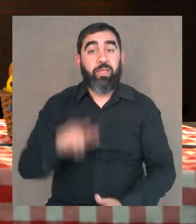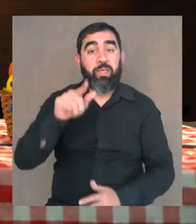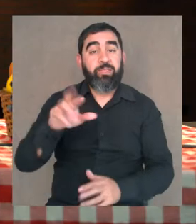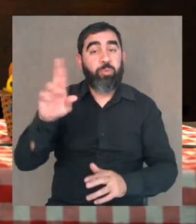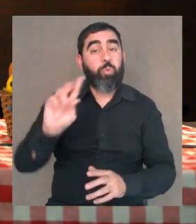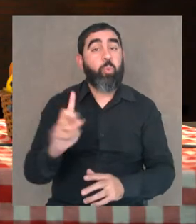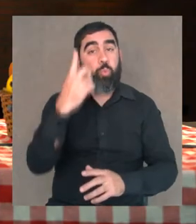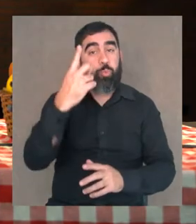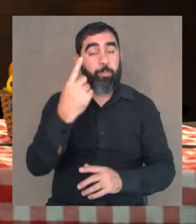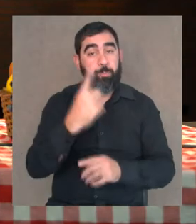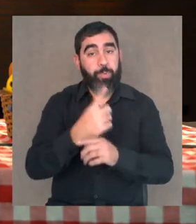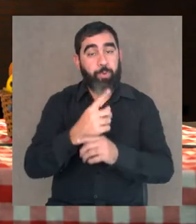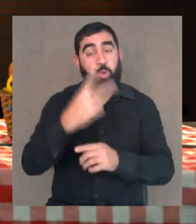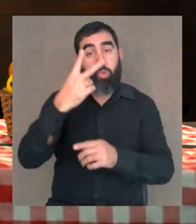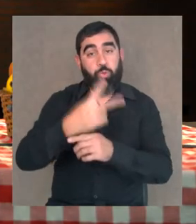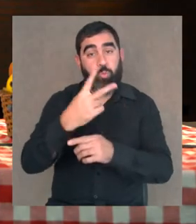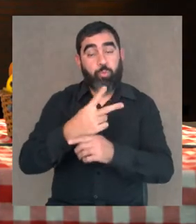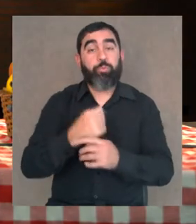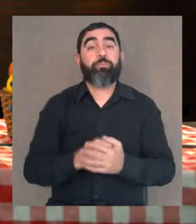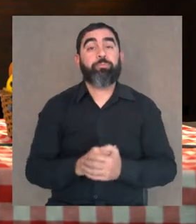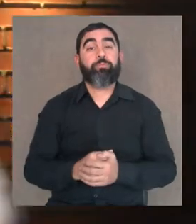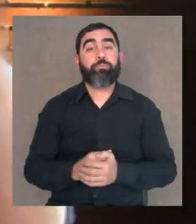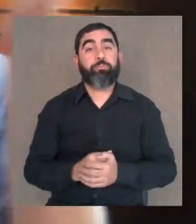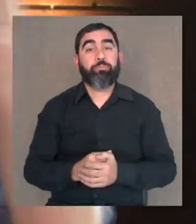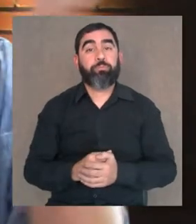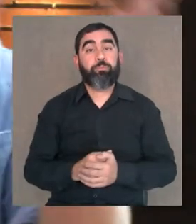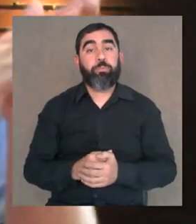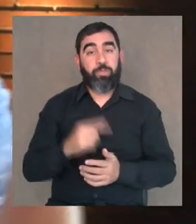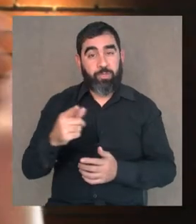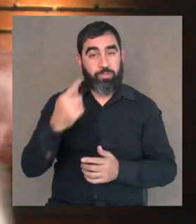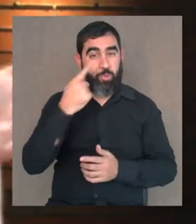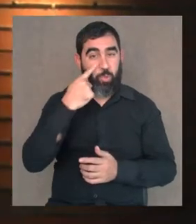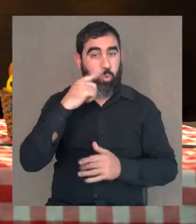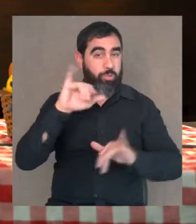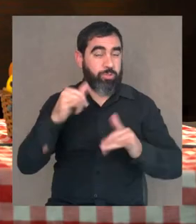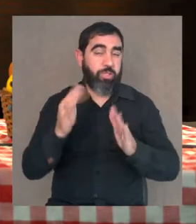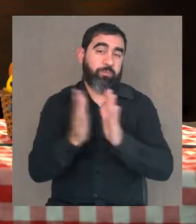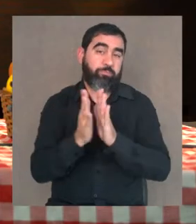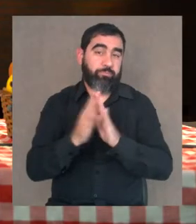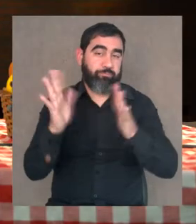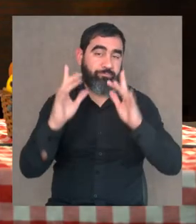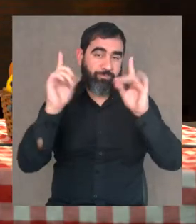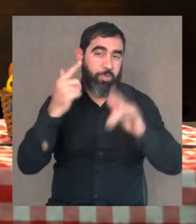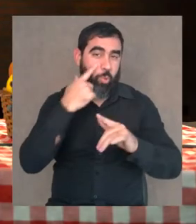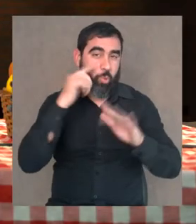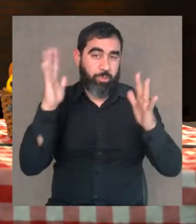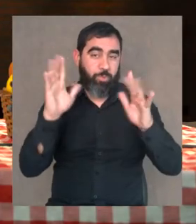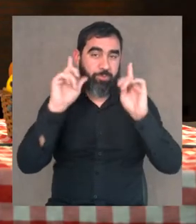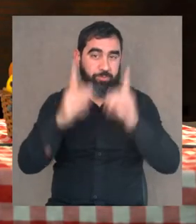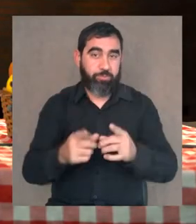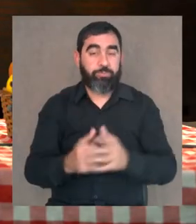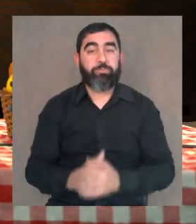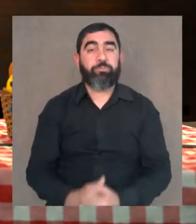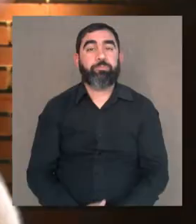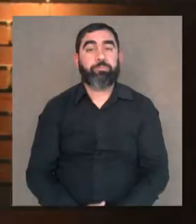Ese es el sonido número uno. Sonido número dos. Este lo conocemos. Bravo, bravo. gracias. Bravo. Aplausos.